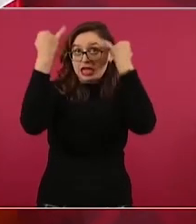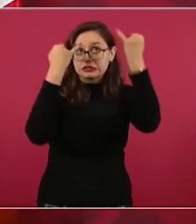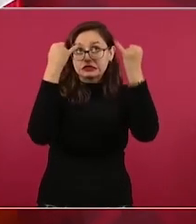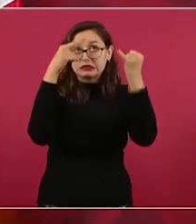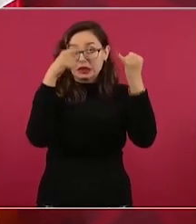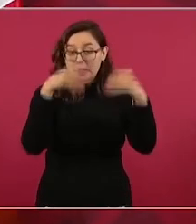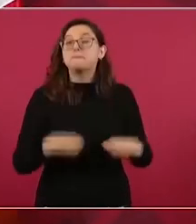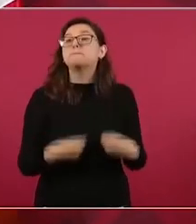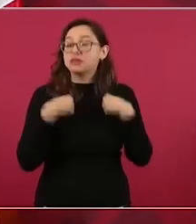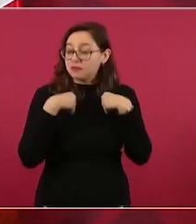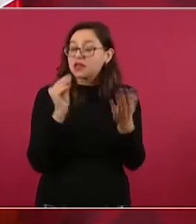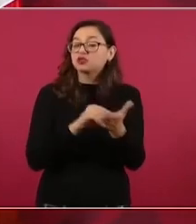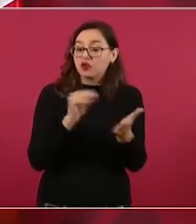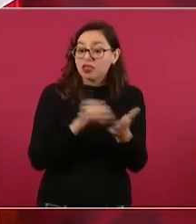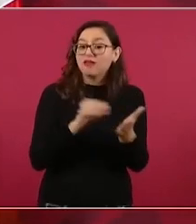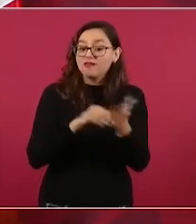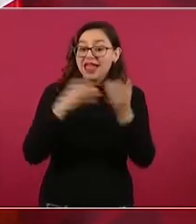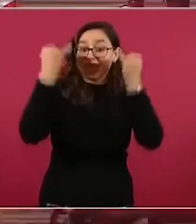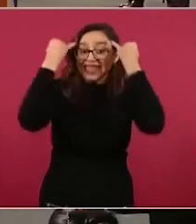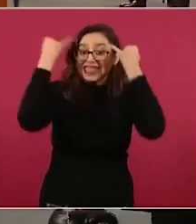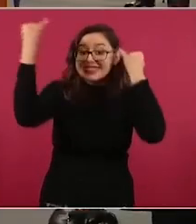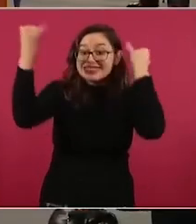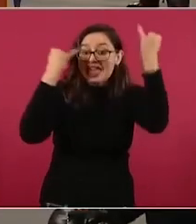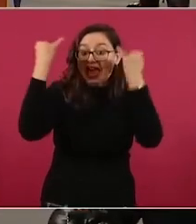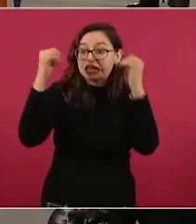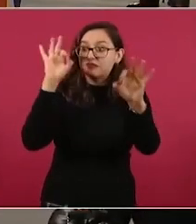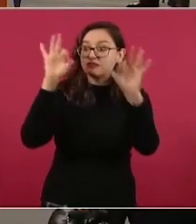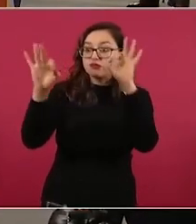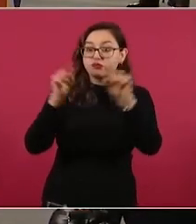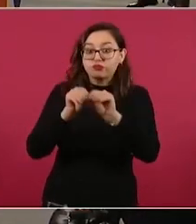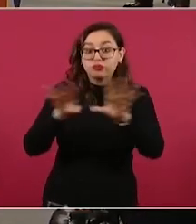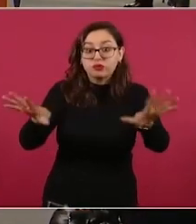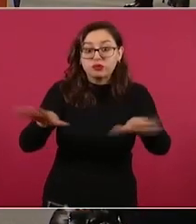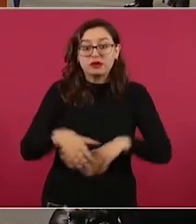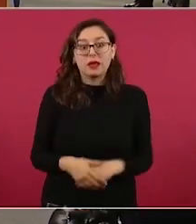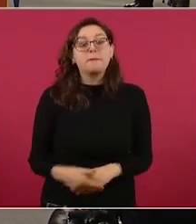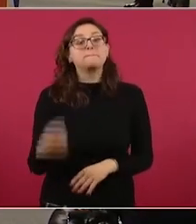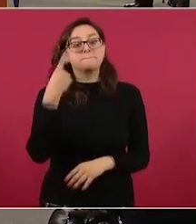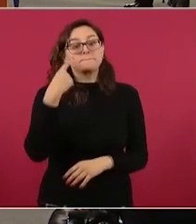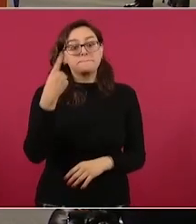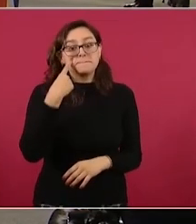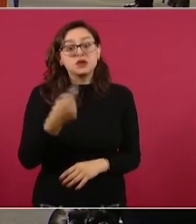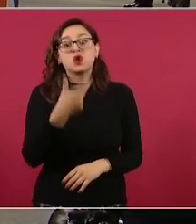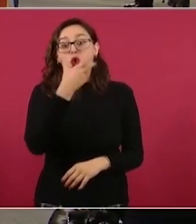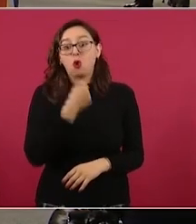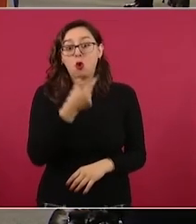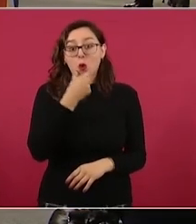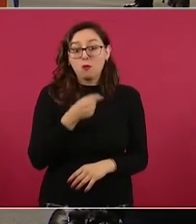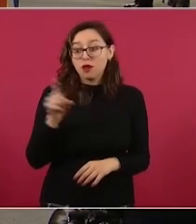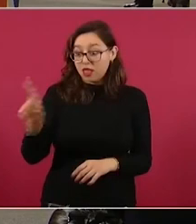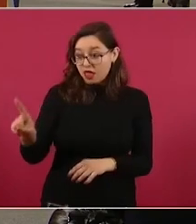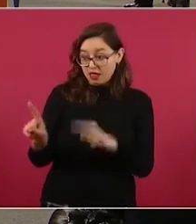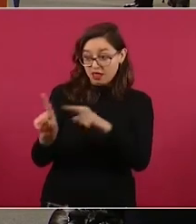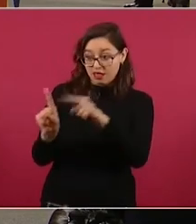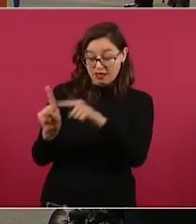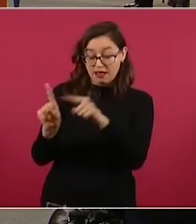y miren el mismo quien está junto a él